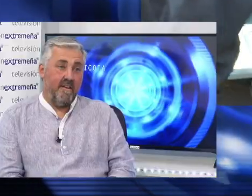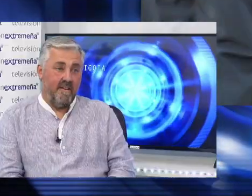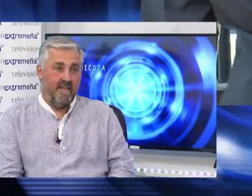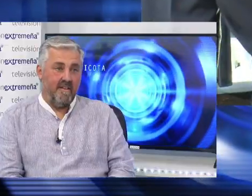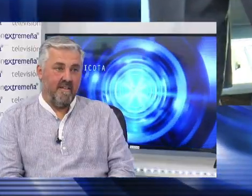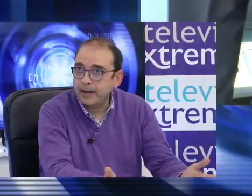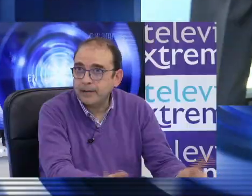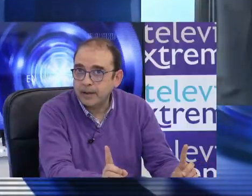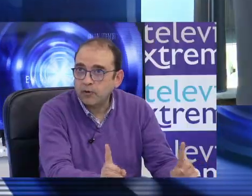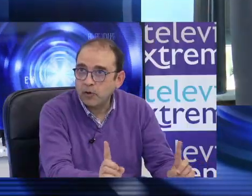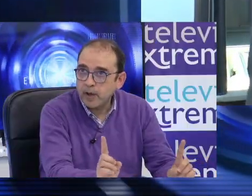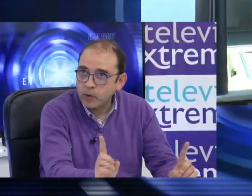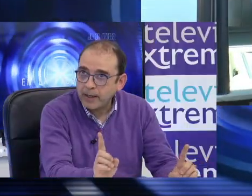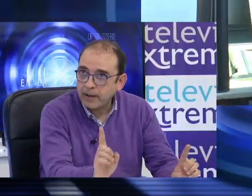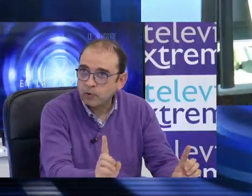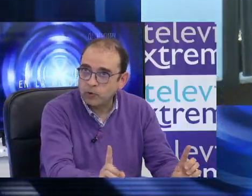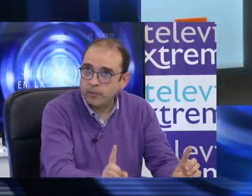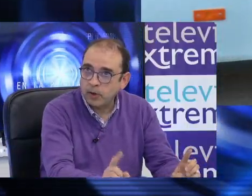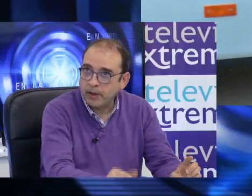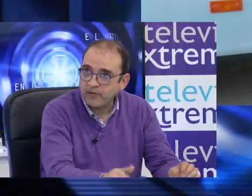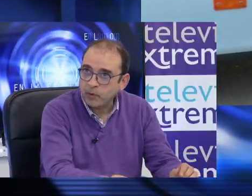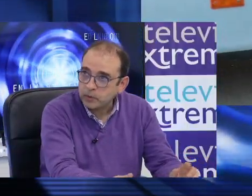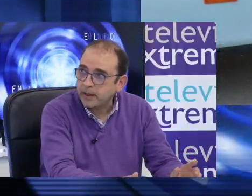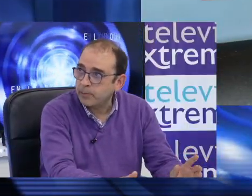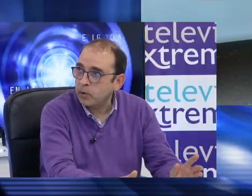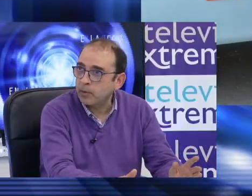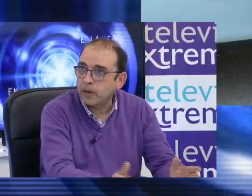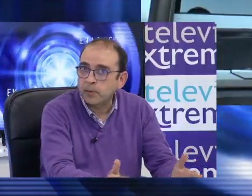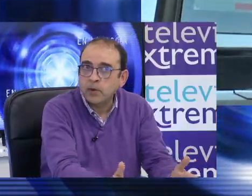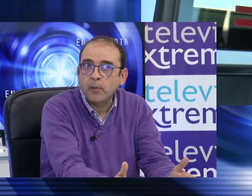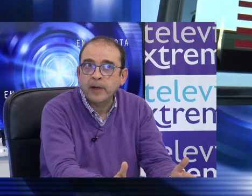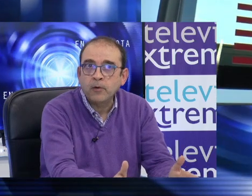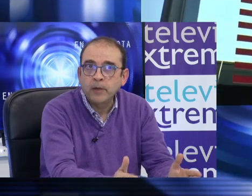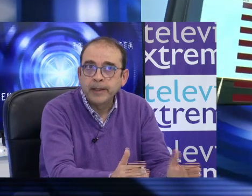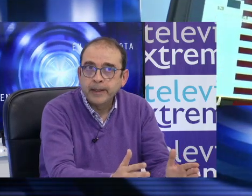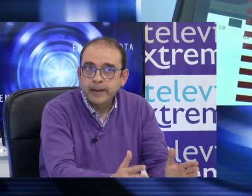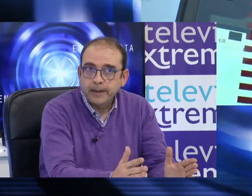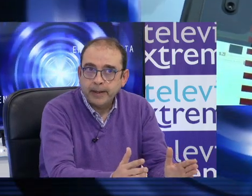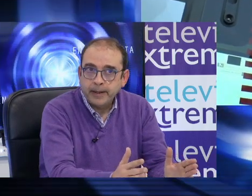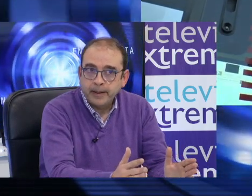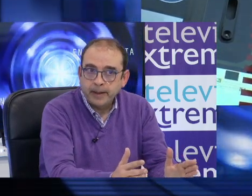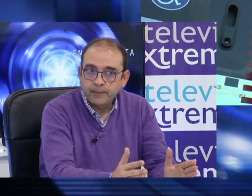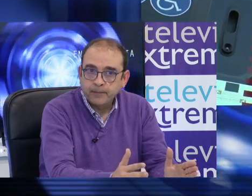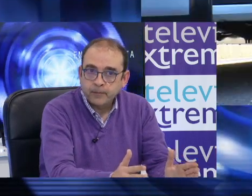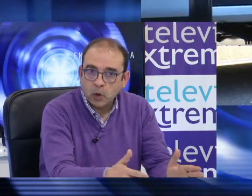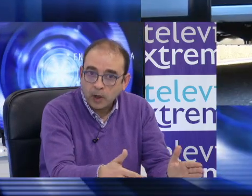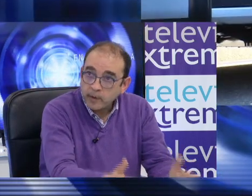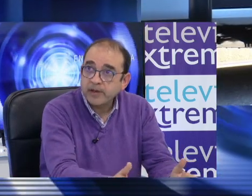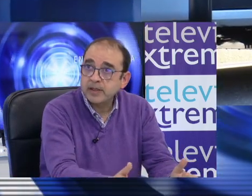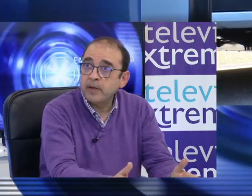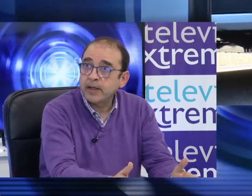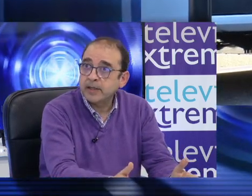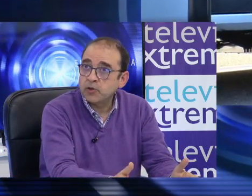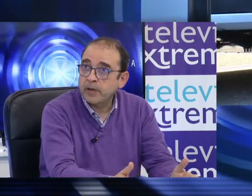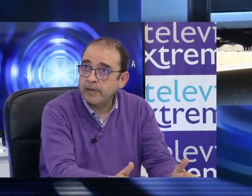Cantarrana. Cantarrana tiene todavía una línea de autobús, pero la dificultad de Polígono El Prado. Polígono El Prado, con la